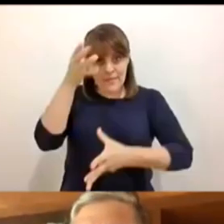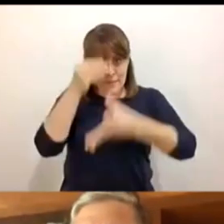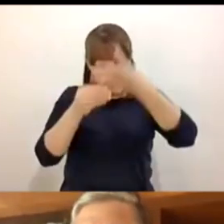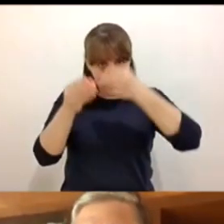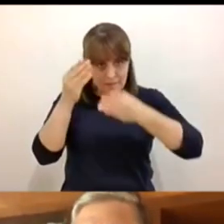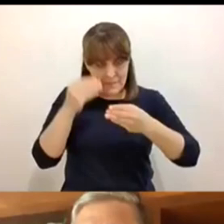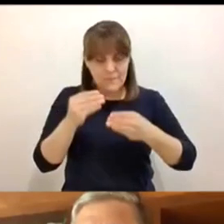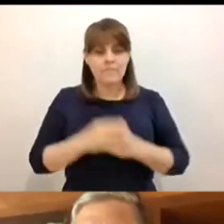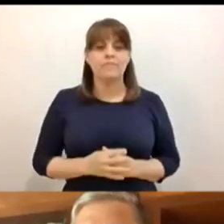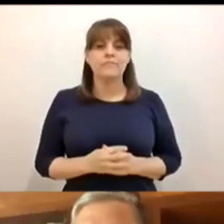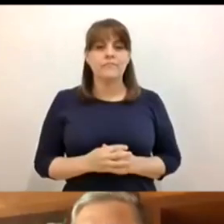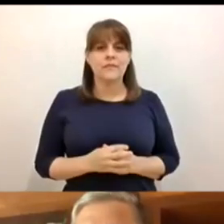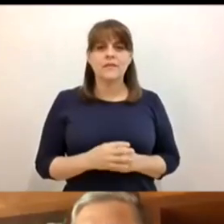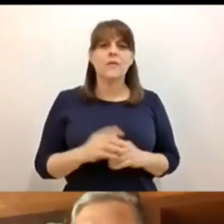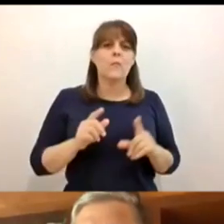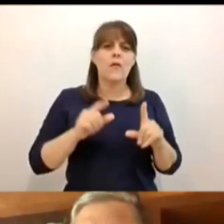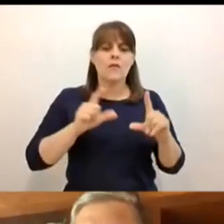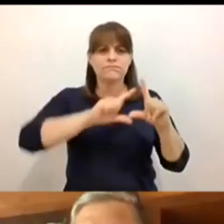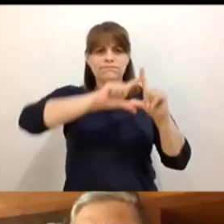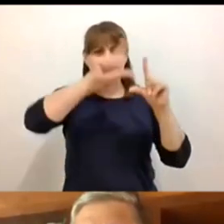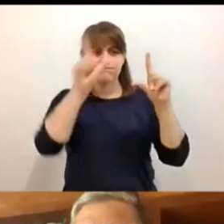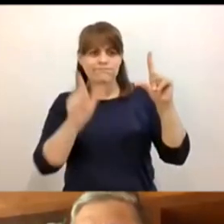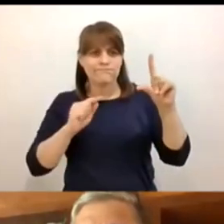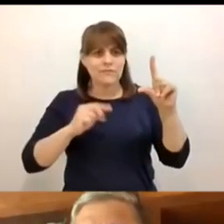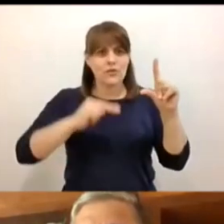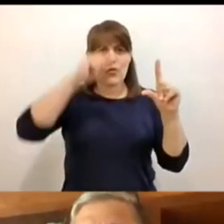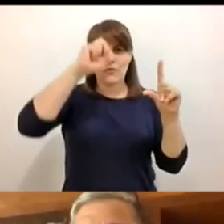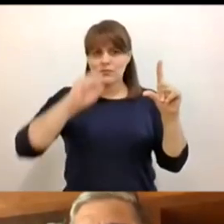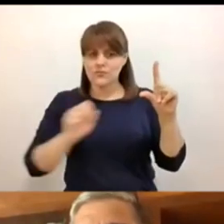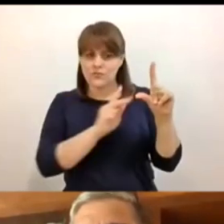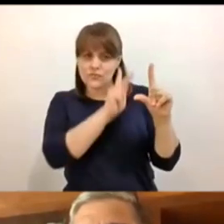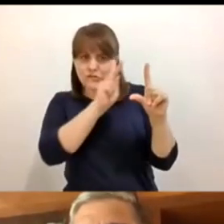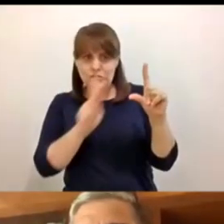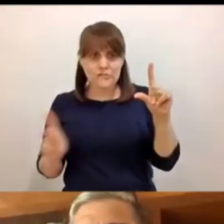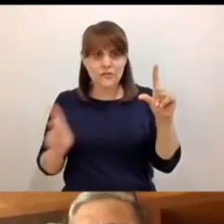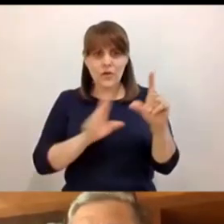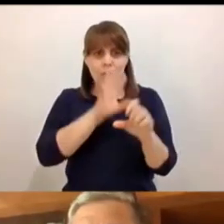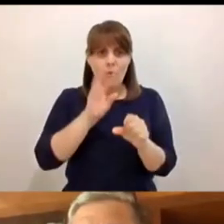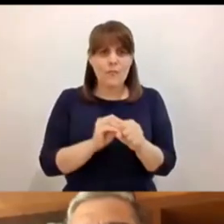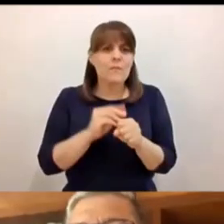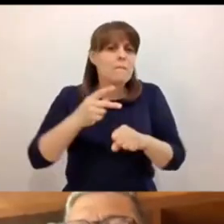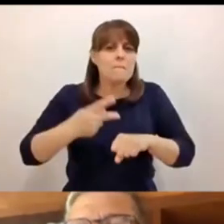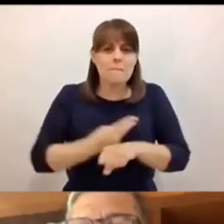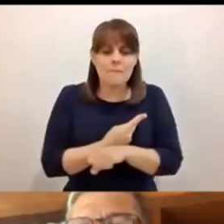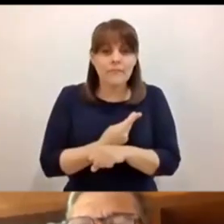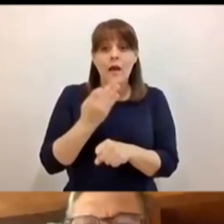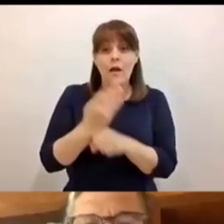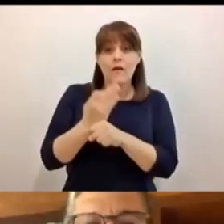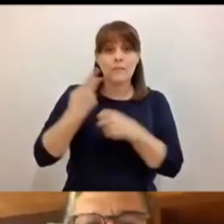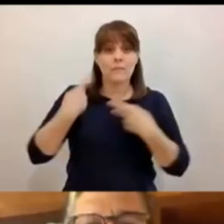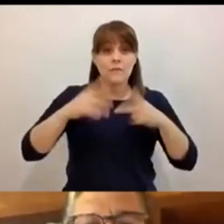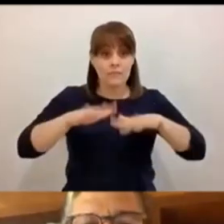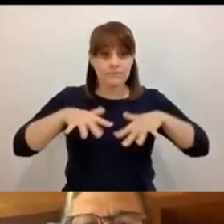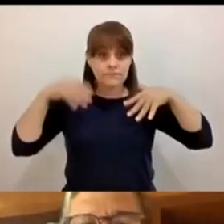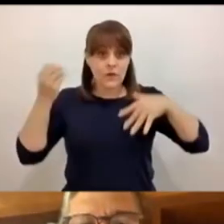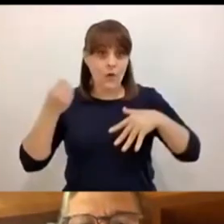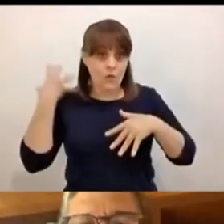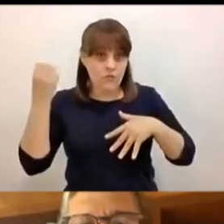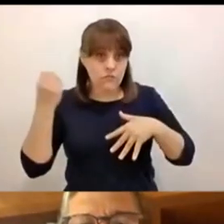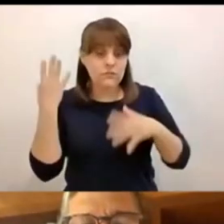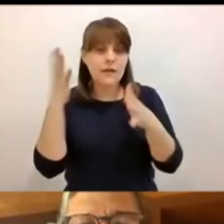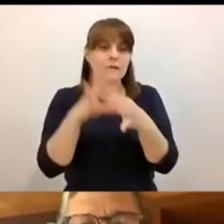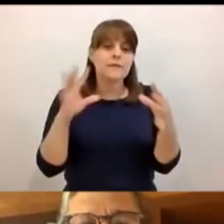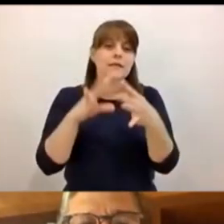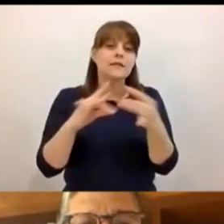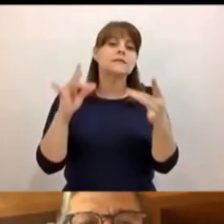sucedió de norte a sur del país y vamos a tener unos grandiosos panelistas que nos van a compartir sus experiencias y también me